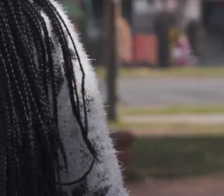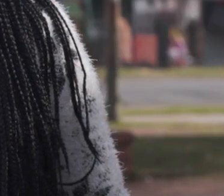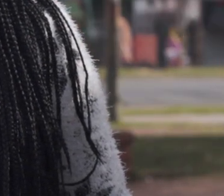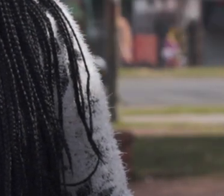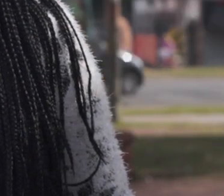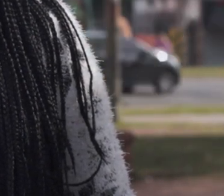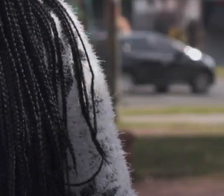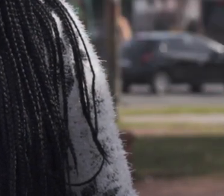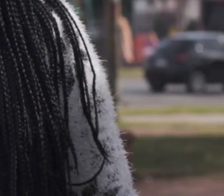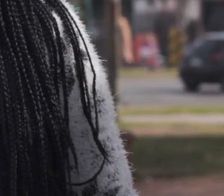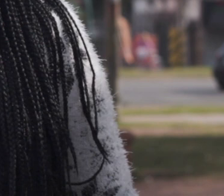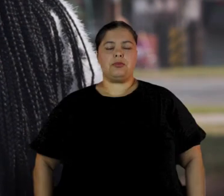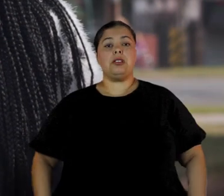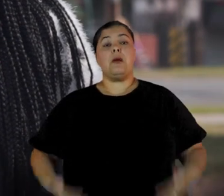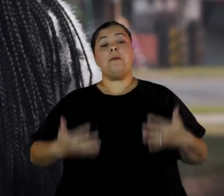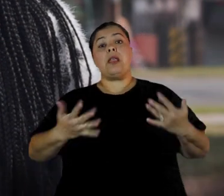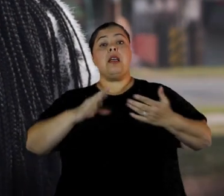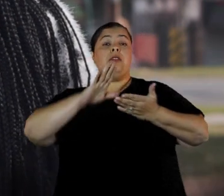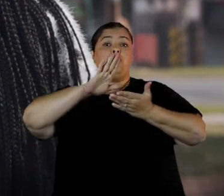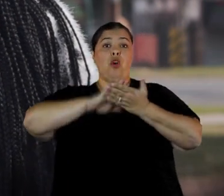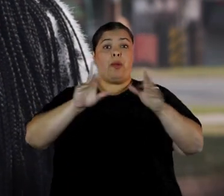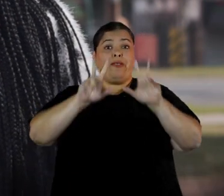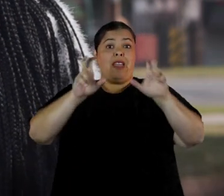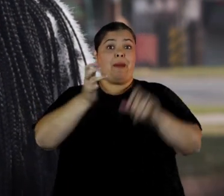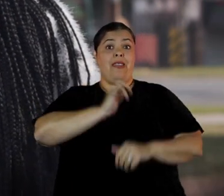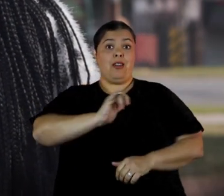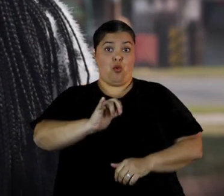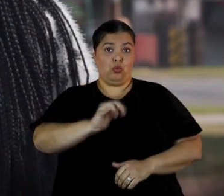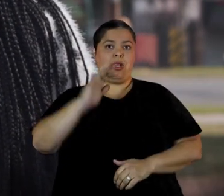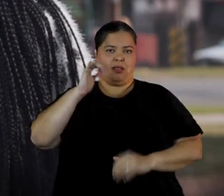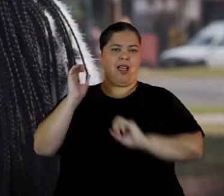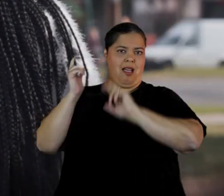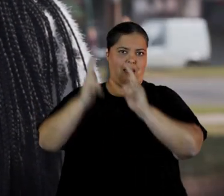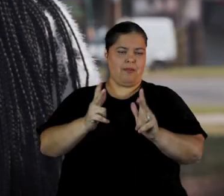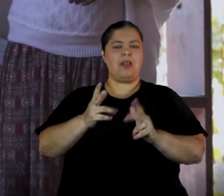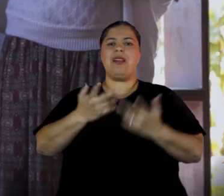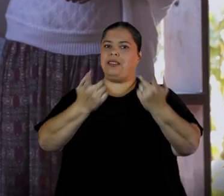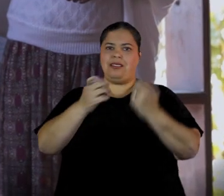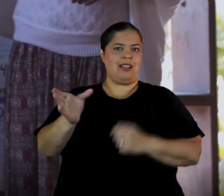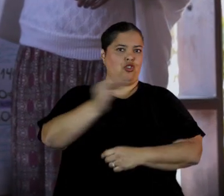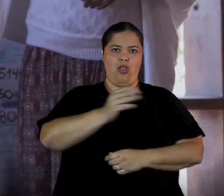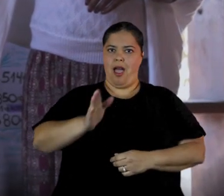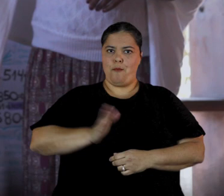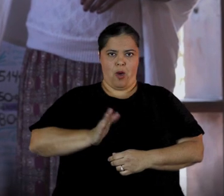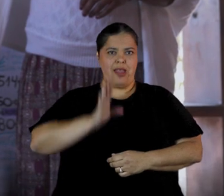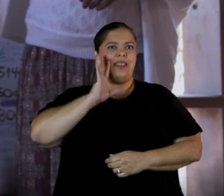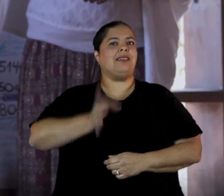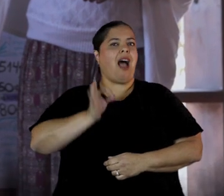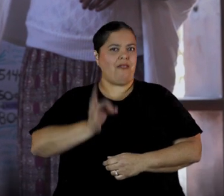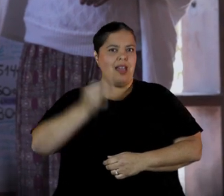Bueno, con respecto a la denuncia, lo que veníamos diciendo, es necesario que todas las mujeres sepan que tienen el derecho